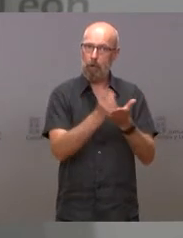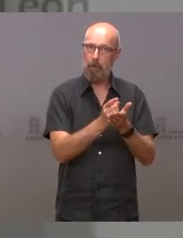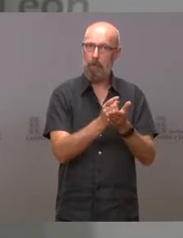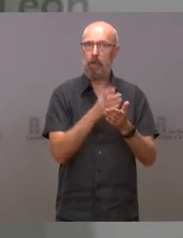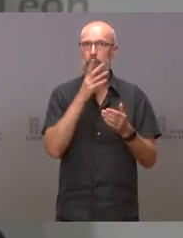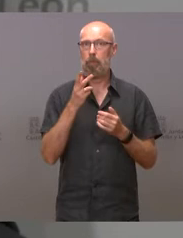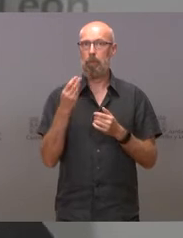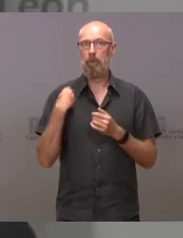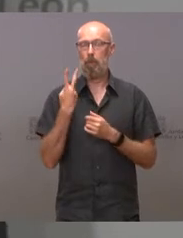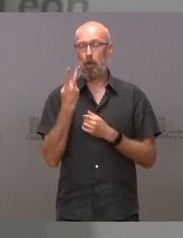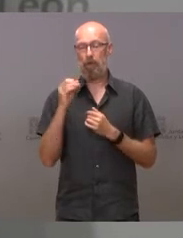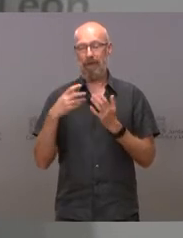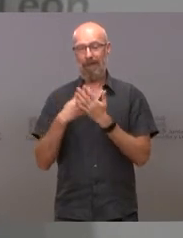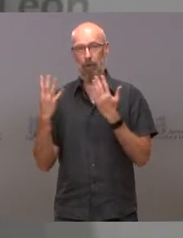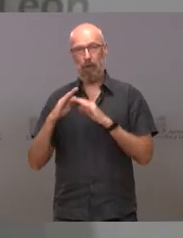2019.